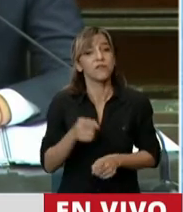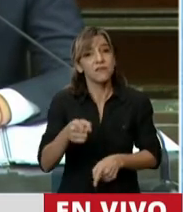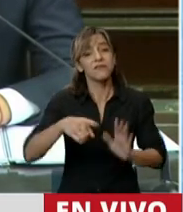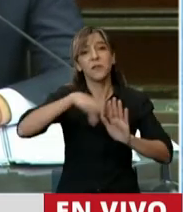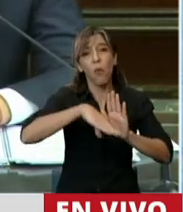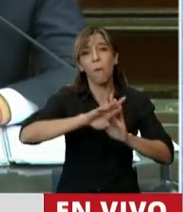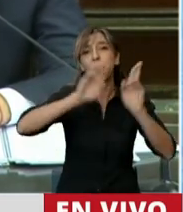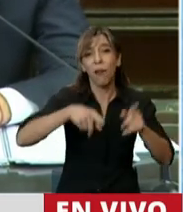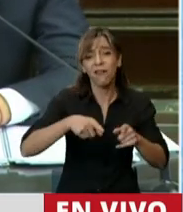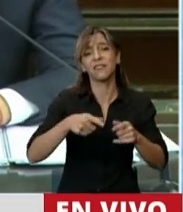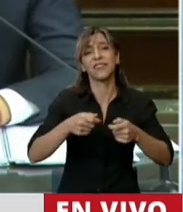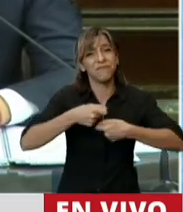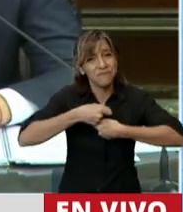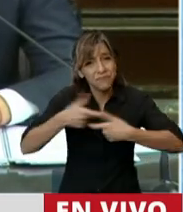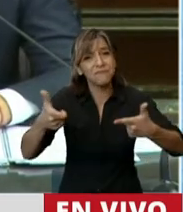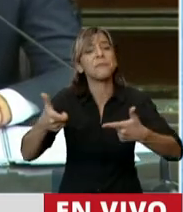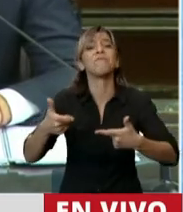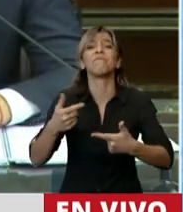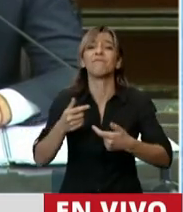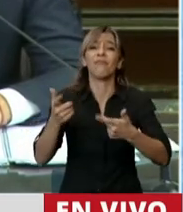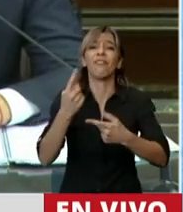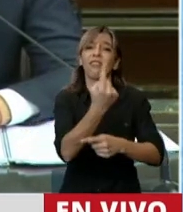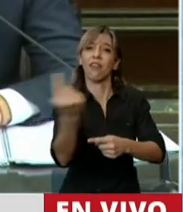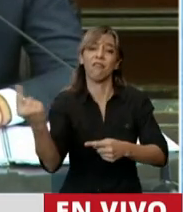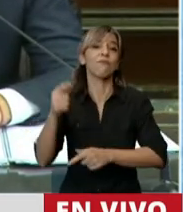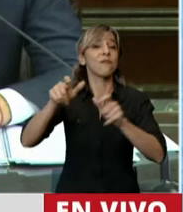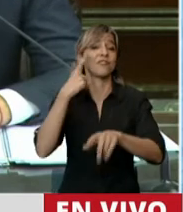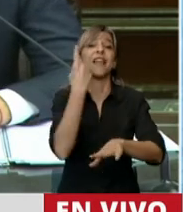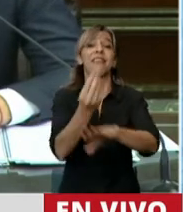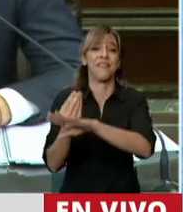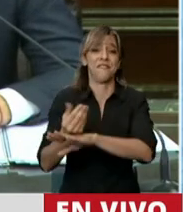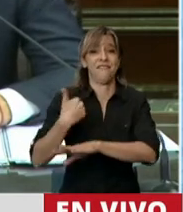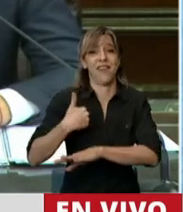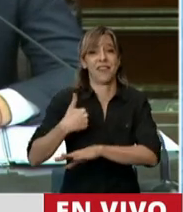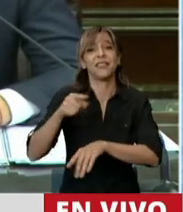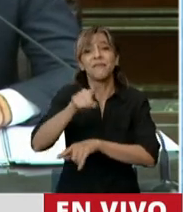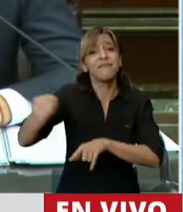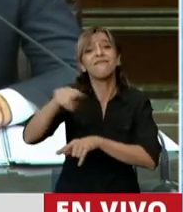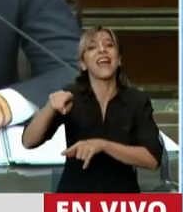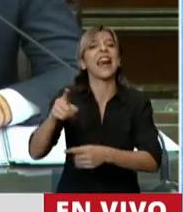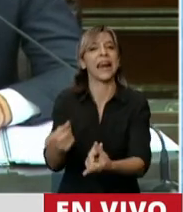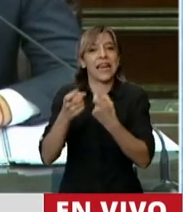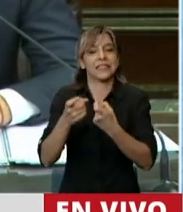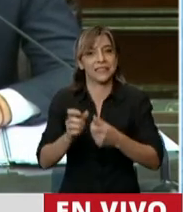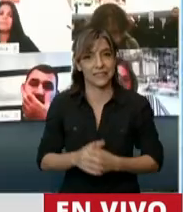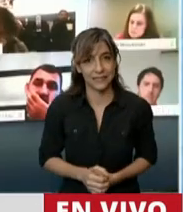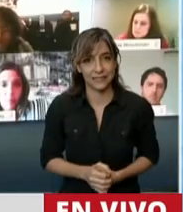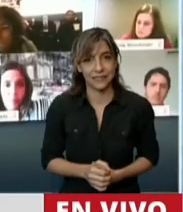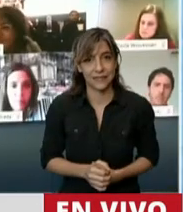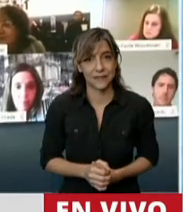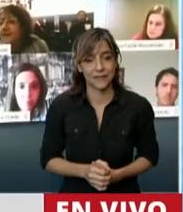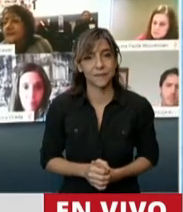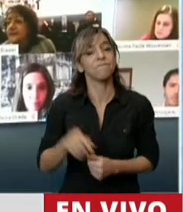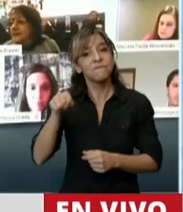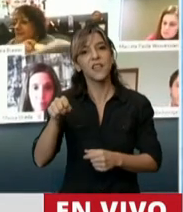masivo que ha llegado a cada uno de los argentinos y argentinas que más lo necesitan, con un desarrollo extraordinario